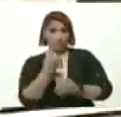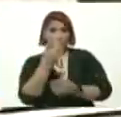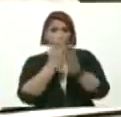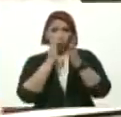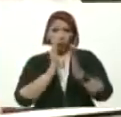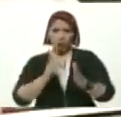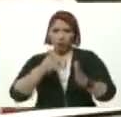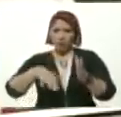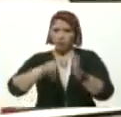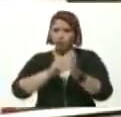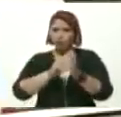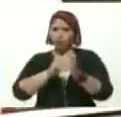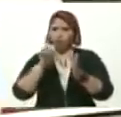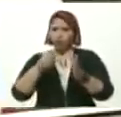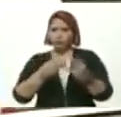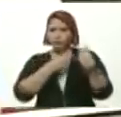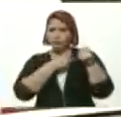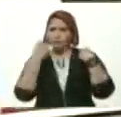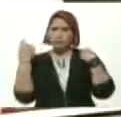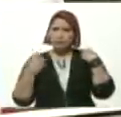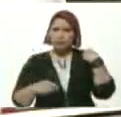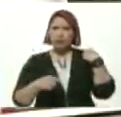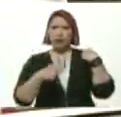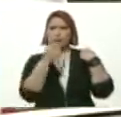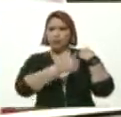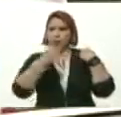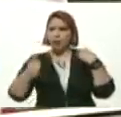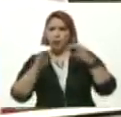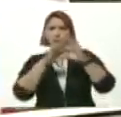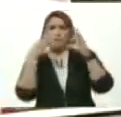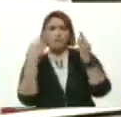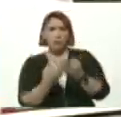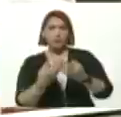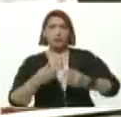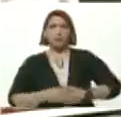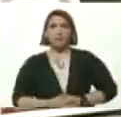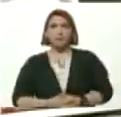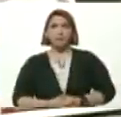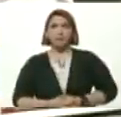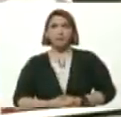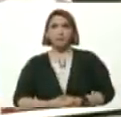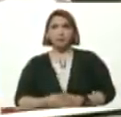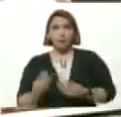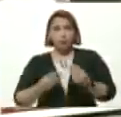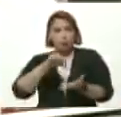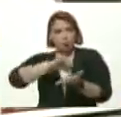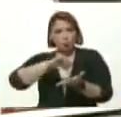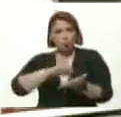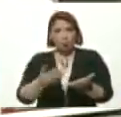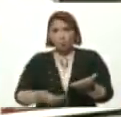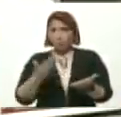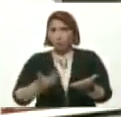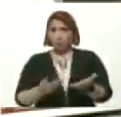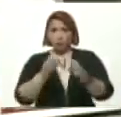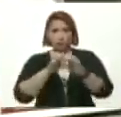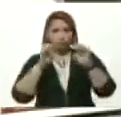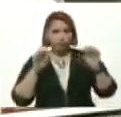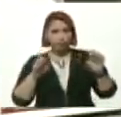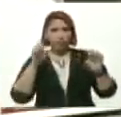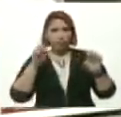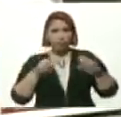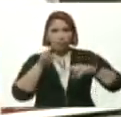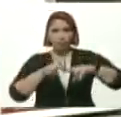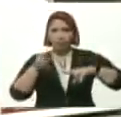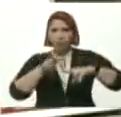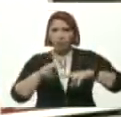Rescatamos El Rol Que Tiene La Familia Como Núcleo Fundamental De La Educación De Los